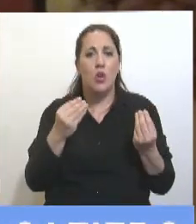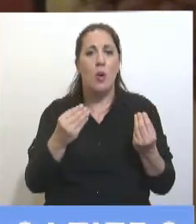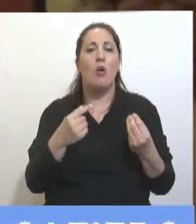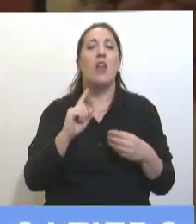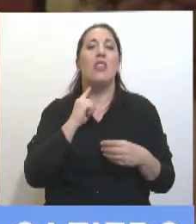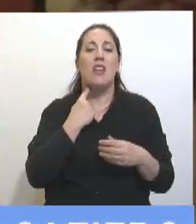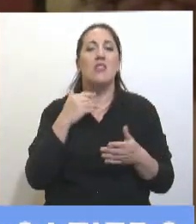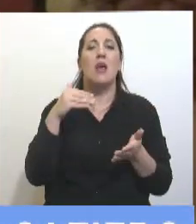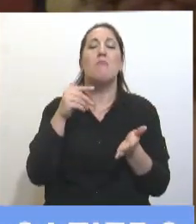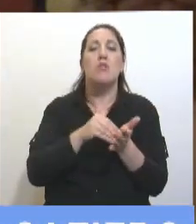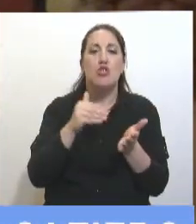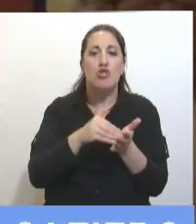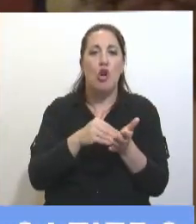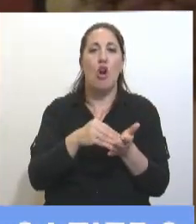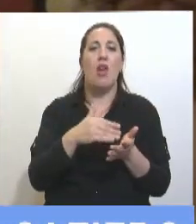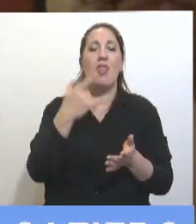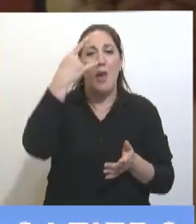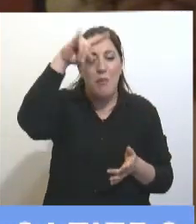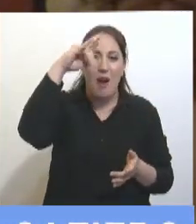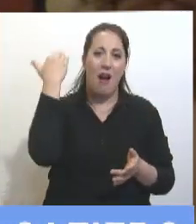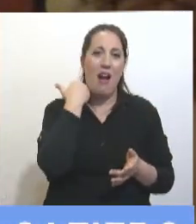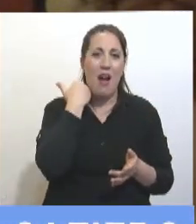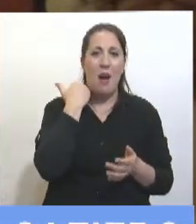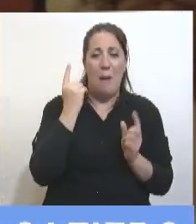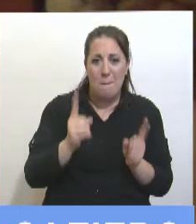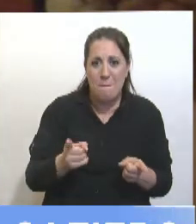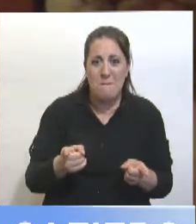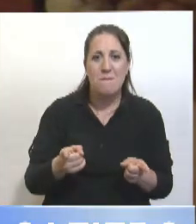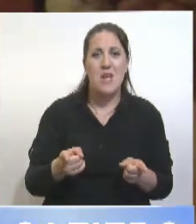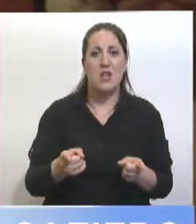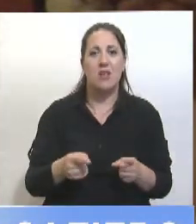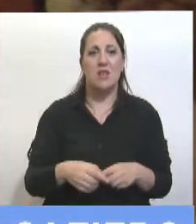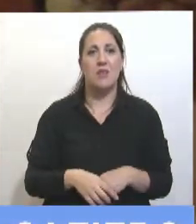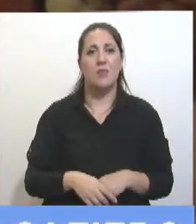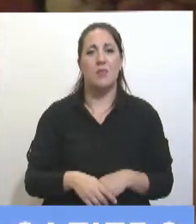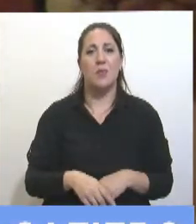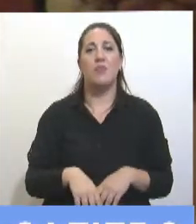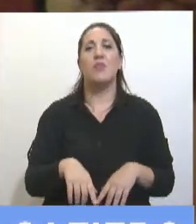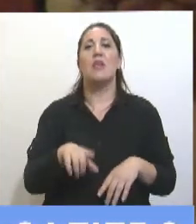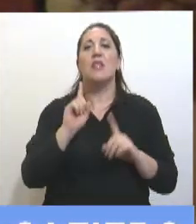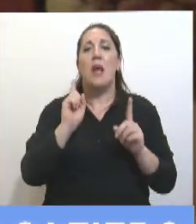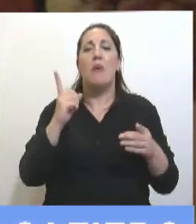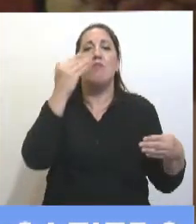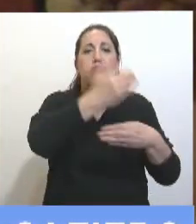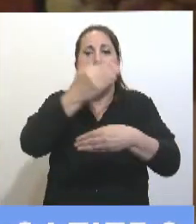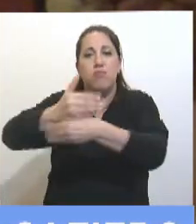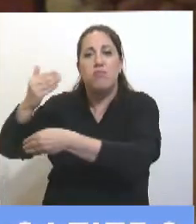ganados. Lo mismo que logramos o lograron cerrar 6 mil tambos